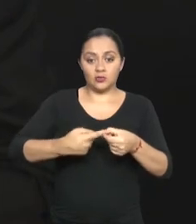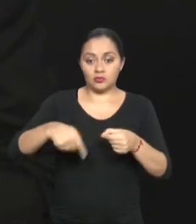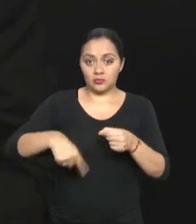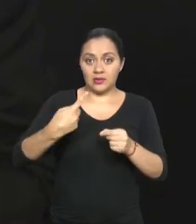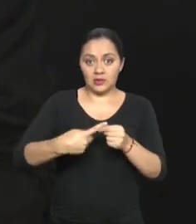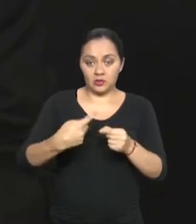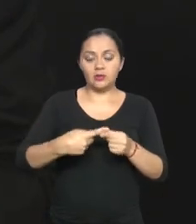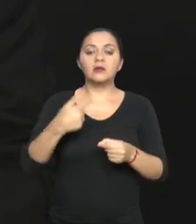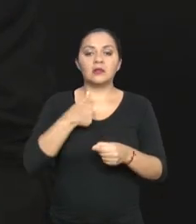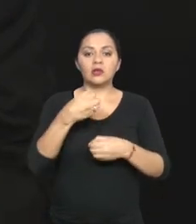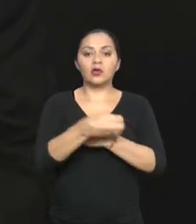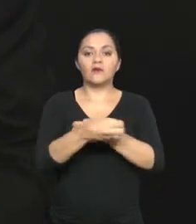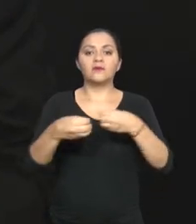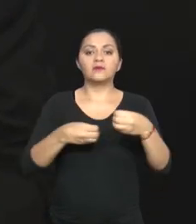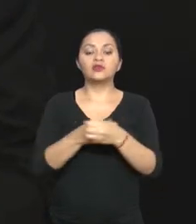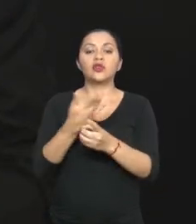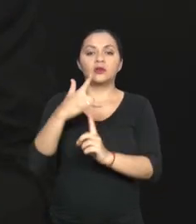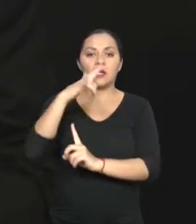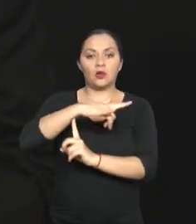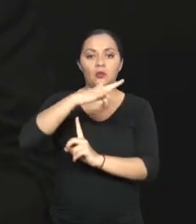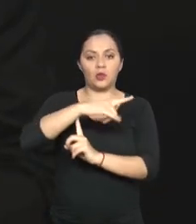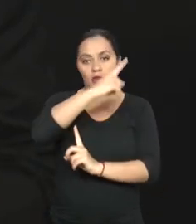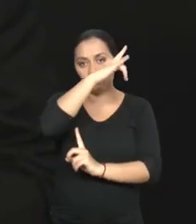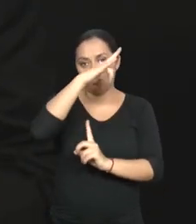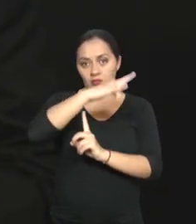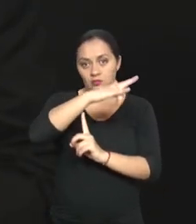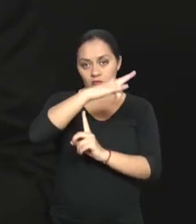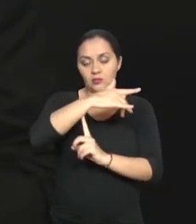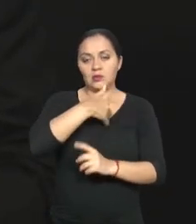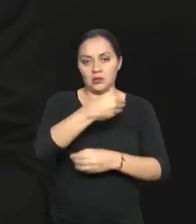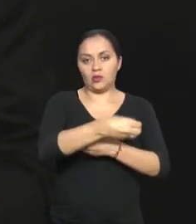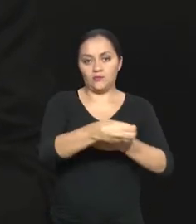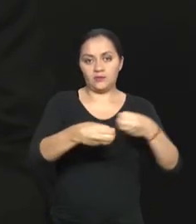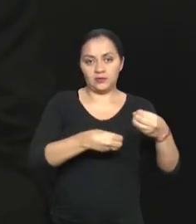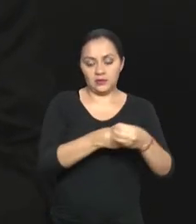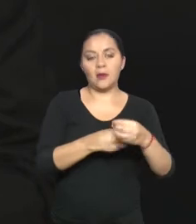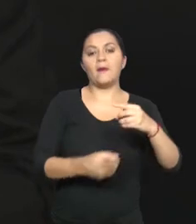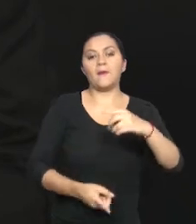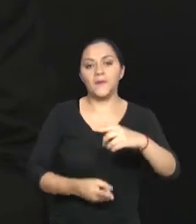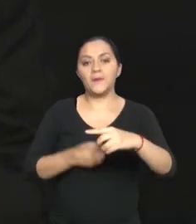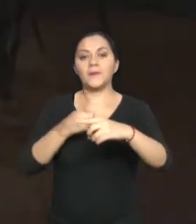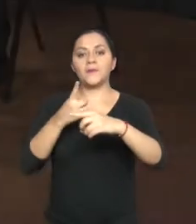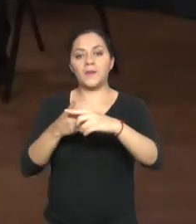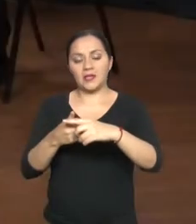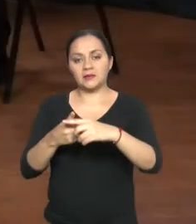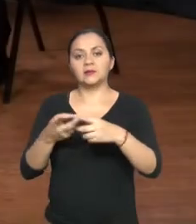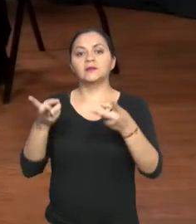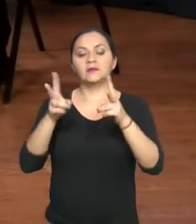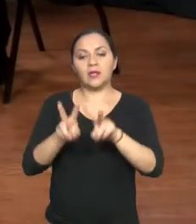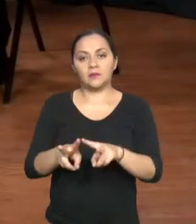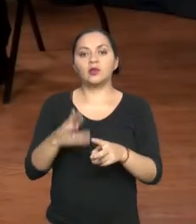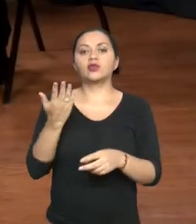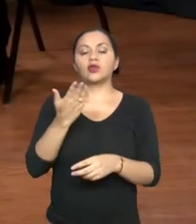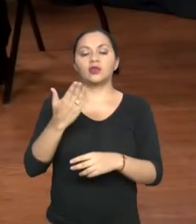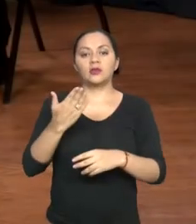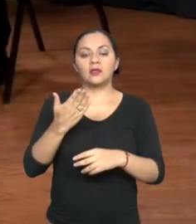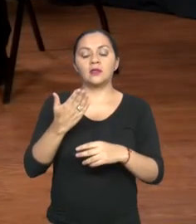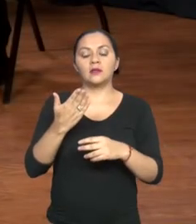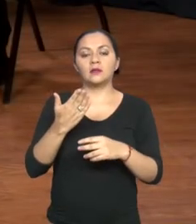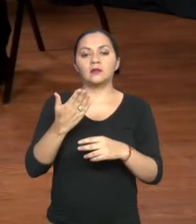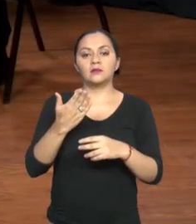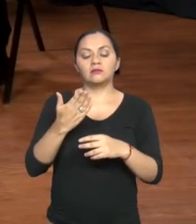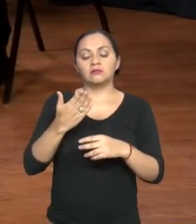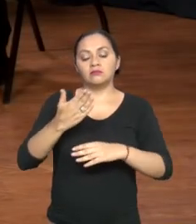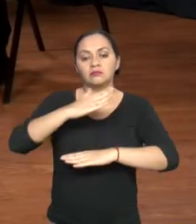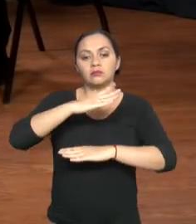dependencia en Tababela, ¿no es cierto? Y adicionalmente también estamos en la plataforma con ventanillas de atención al